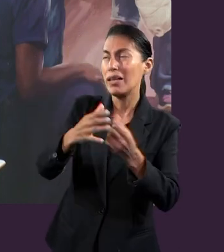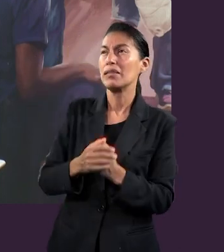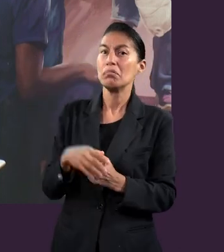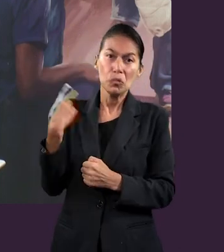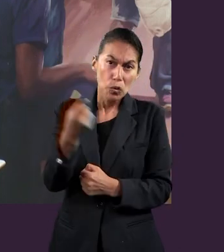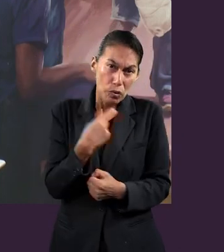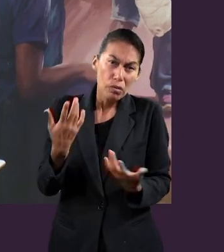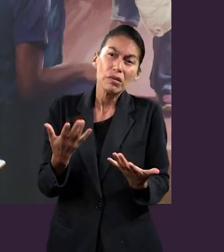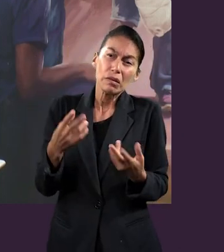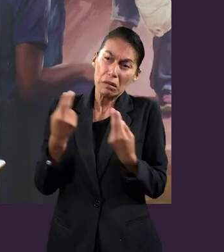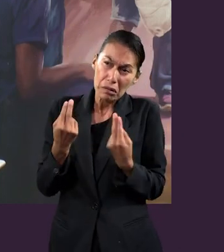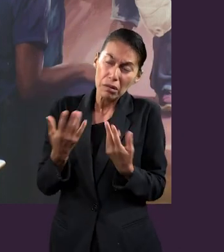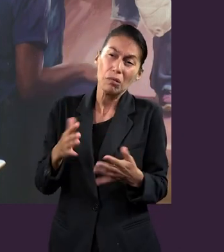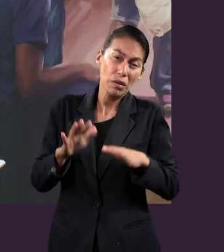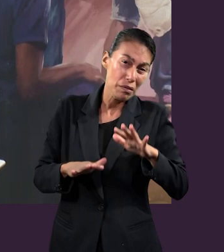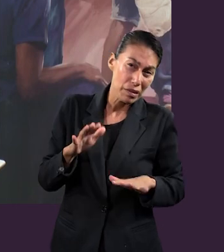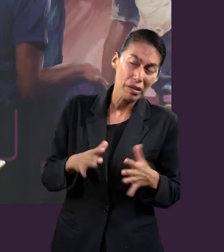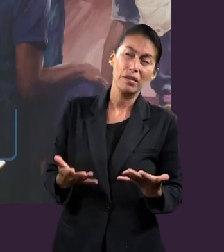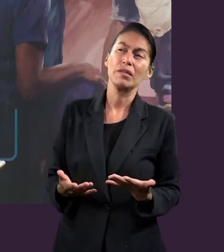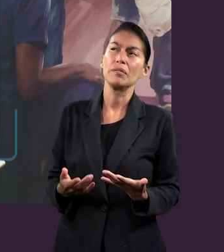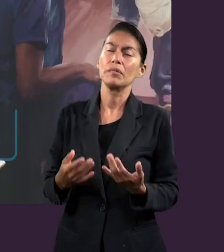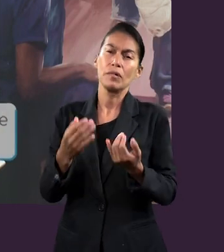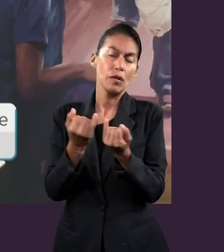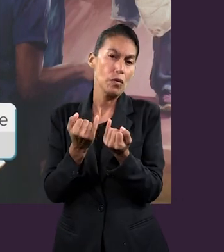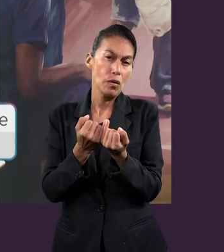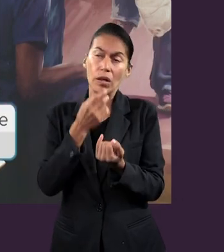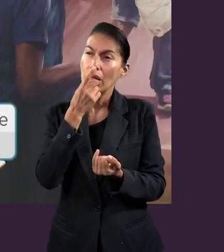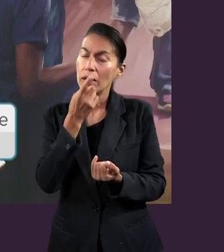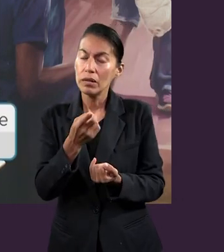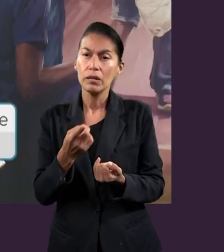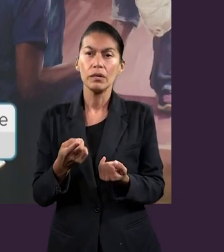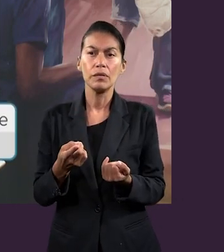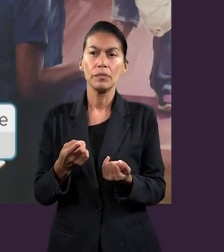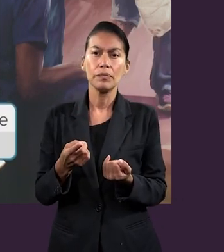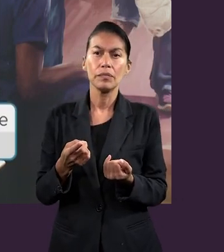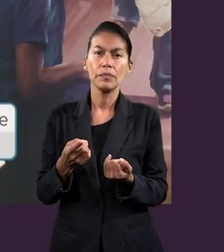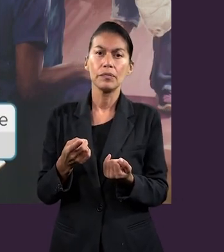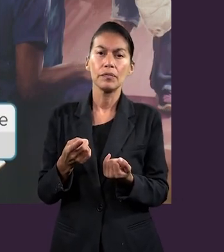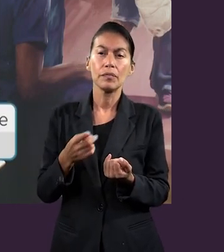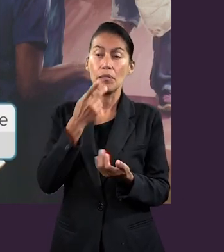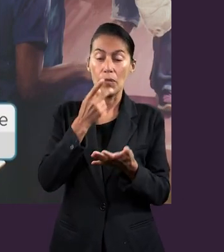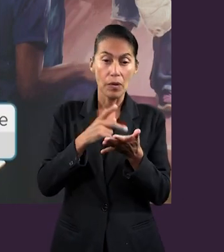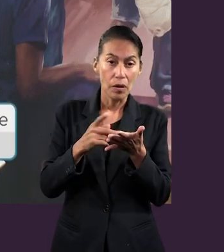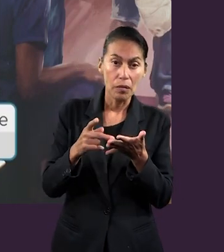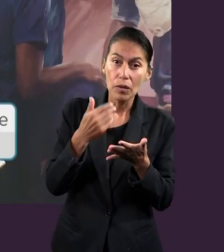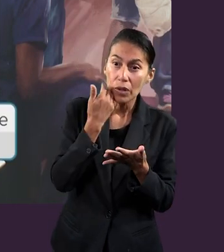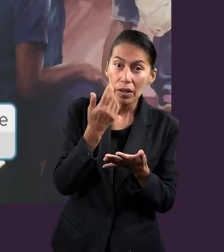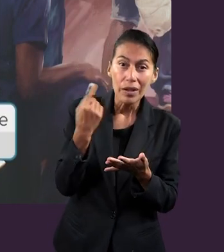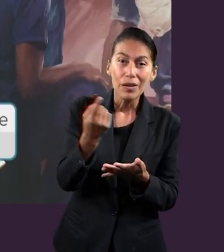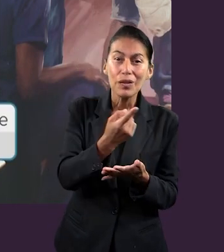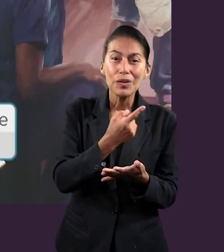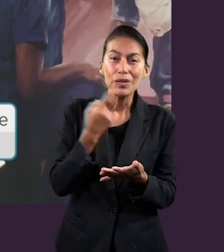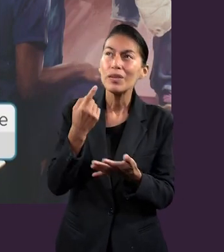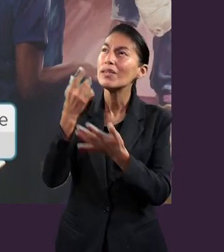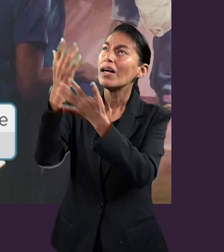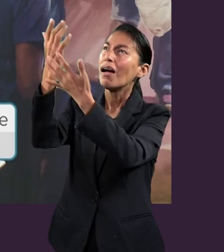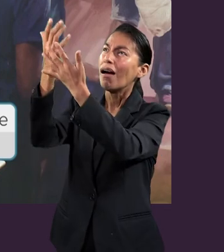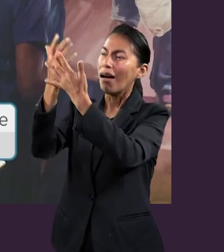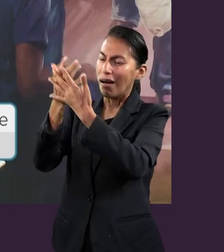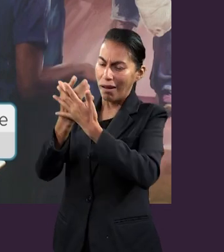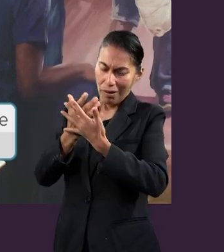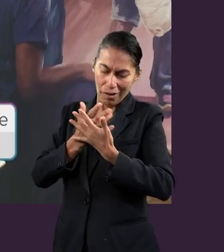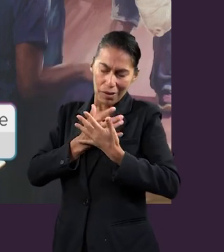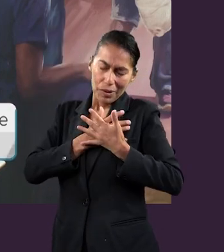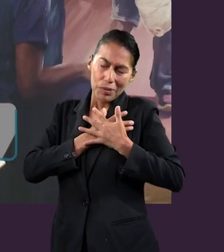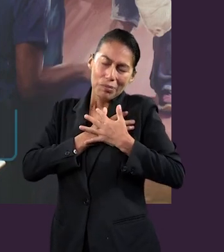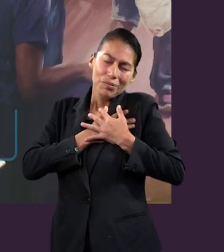necesitamos en ciertas ocasiones. También nos habla sobre el deseo que él tiene de que nosotros lleguemos a conocer el